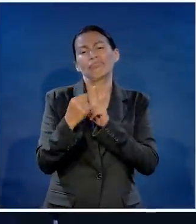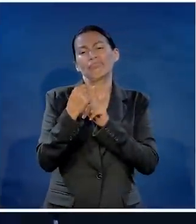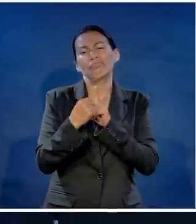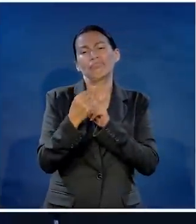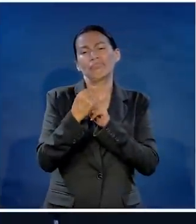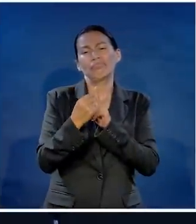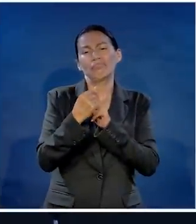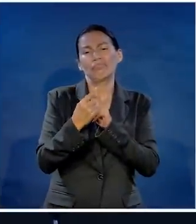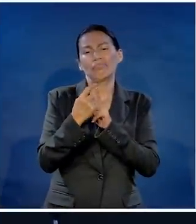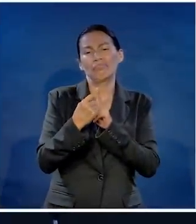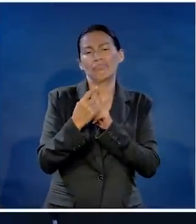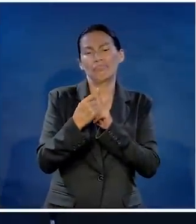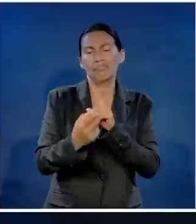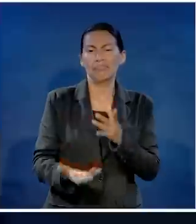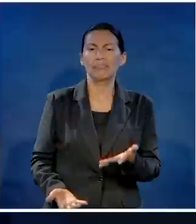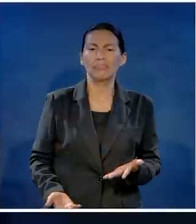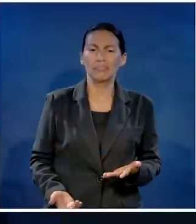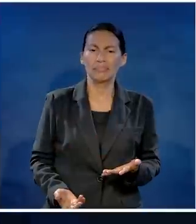burlado de mí.